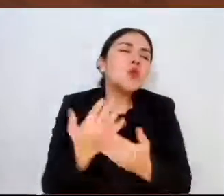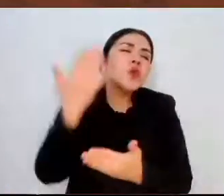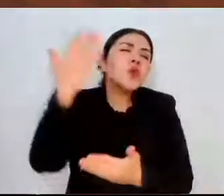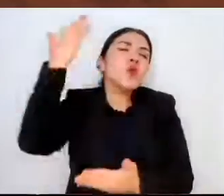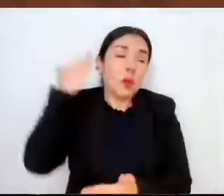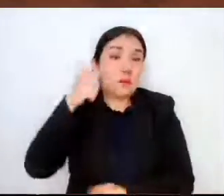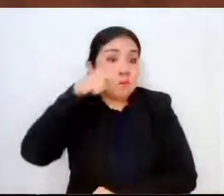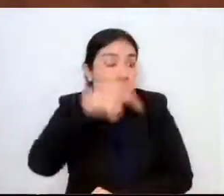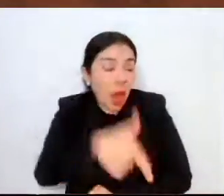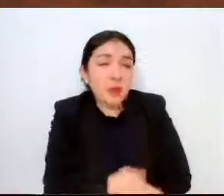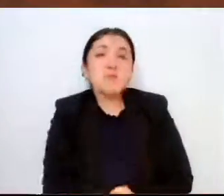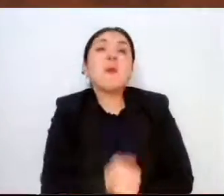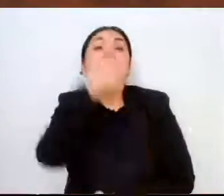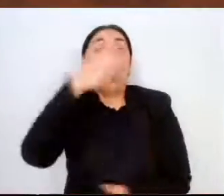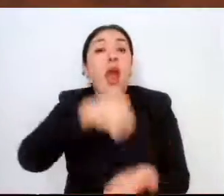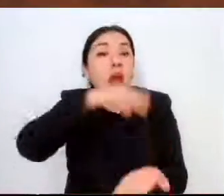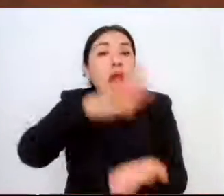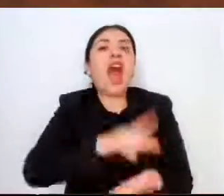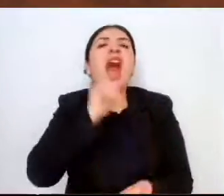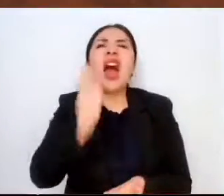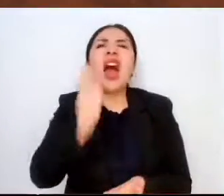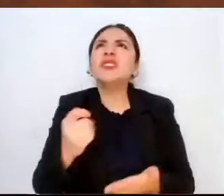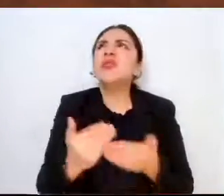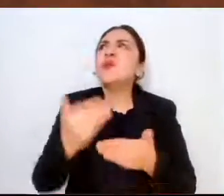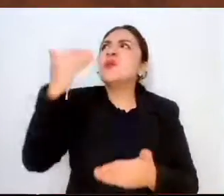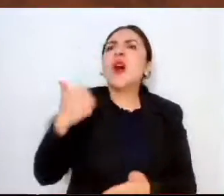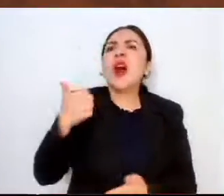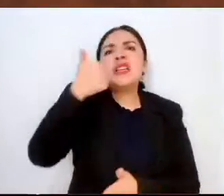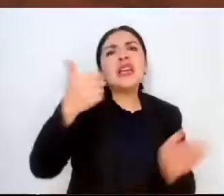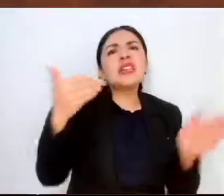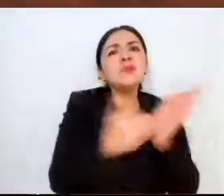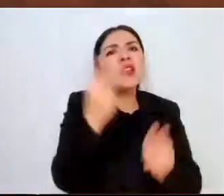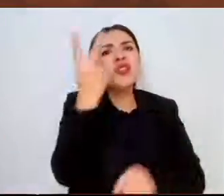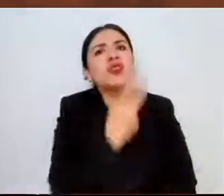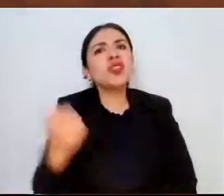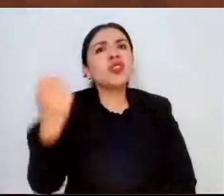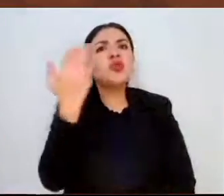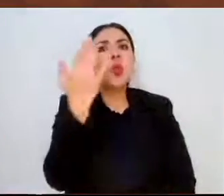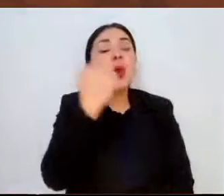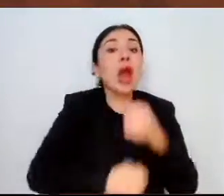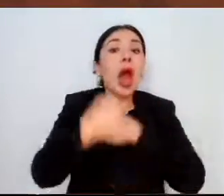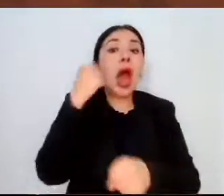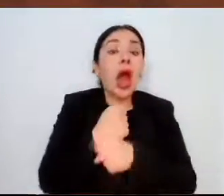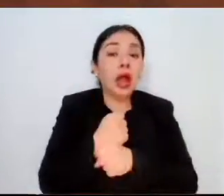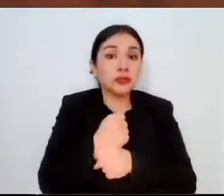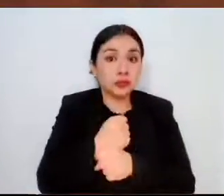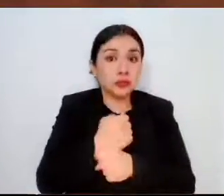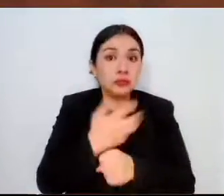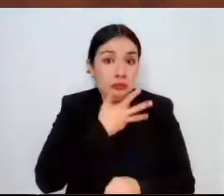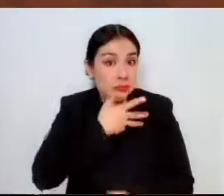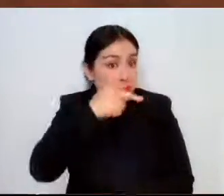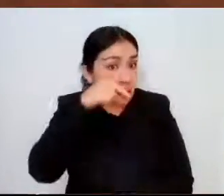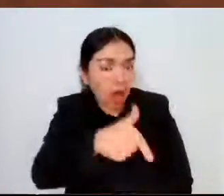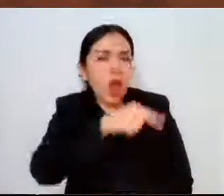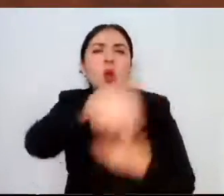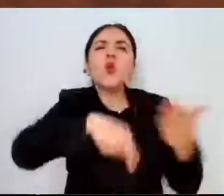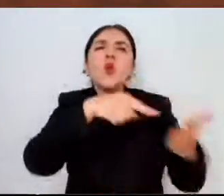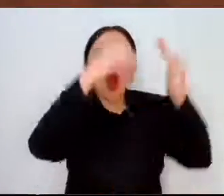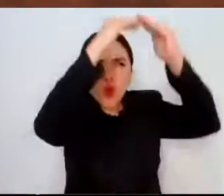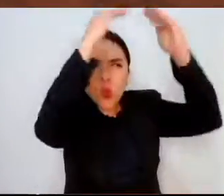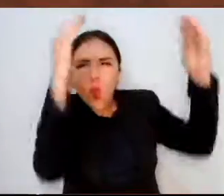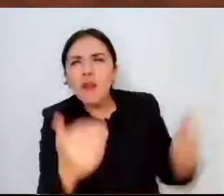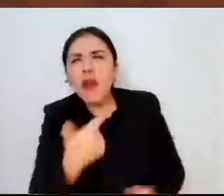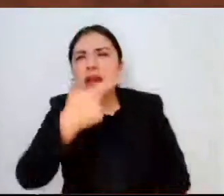antigua que se tiene es de hace 6 mil 250 años, evidencia encontrada en la cueva de Guila,